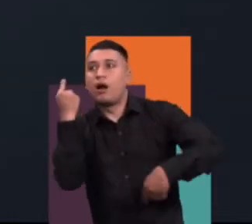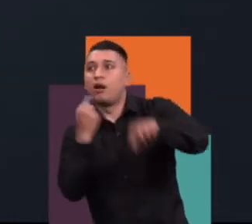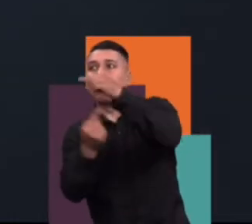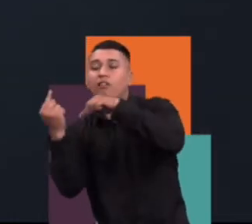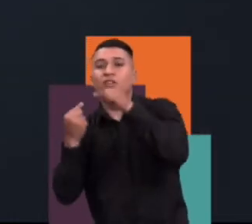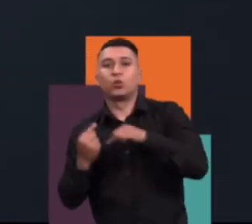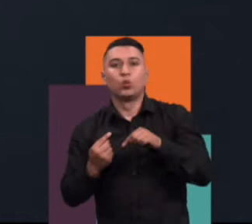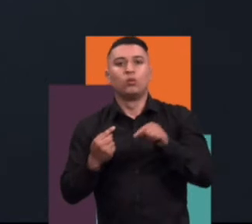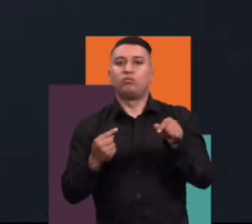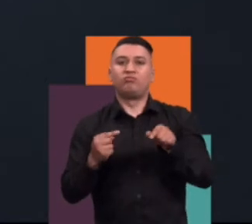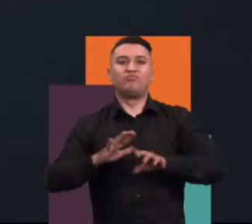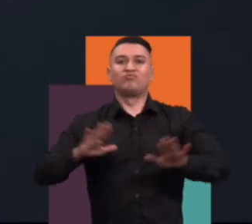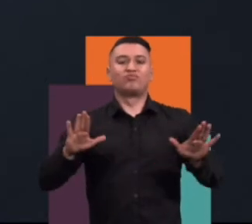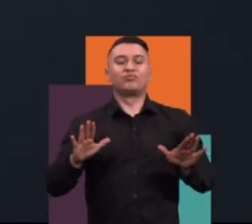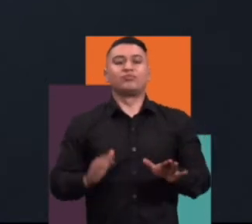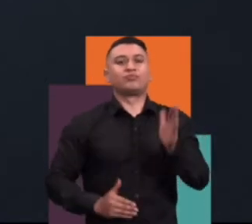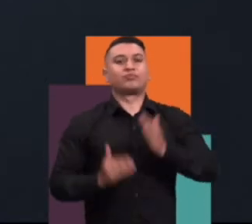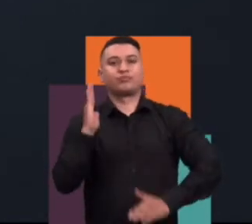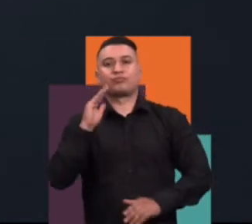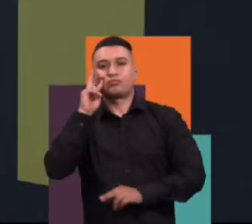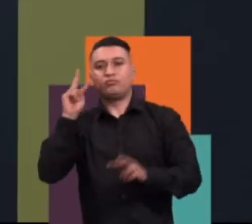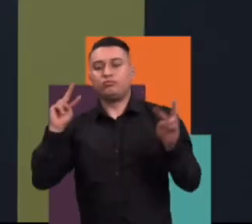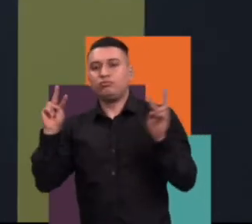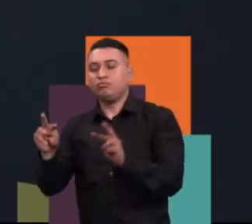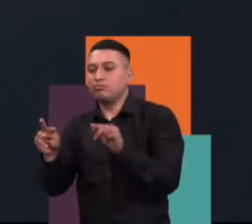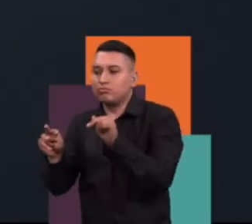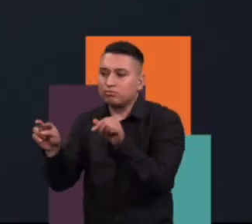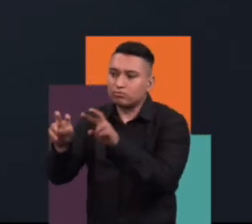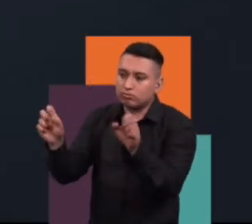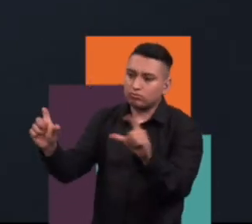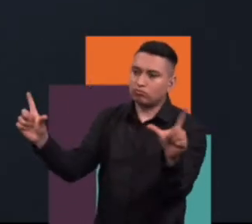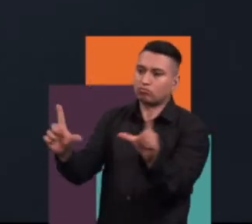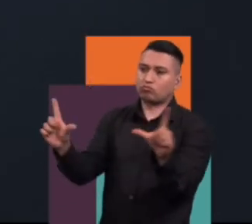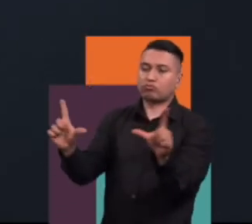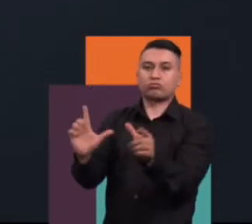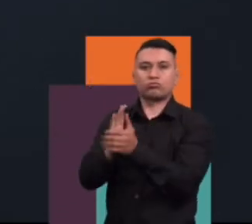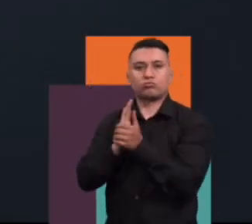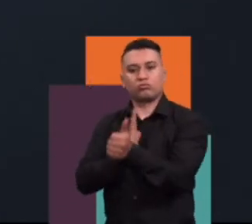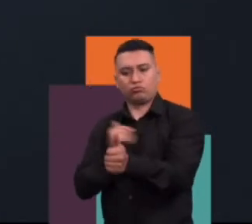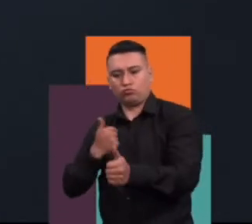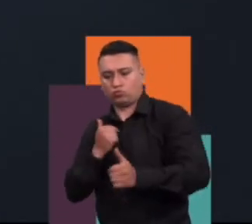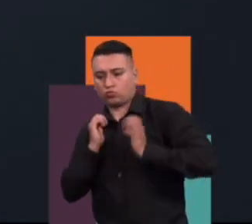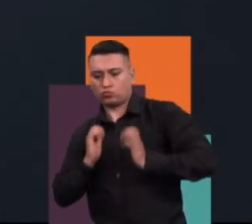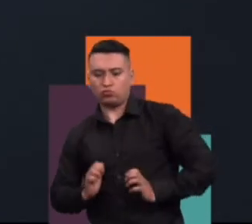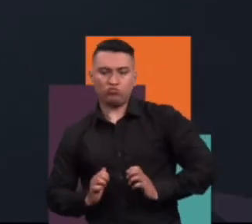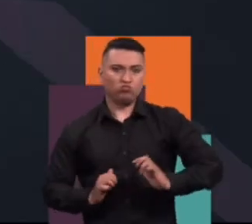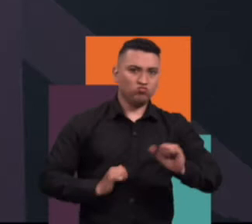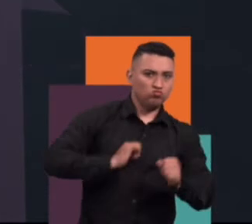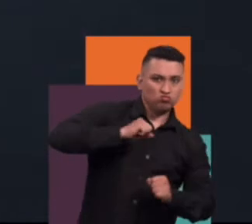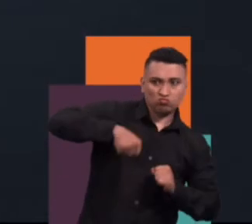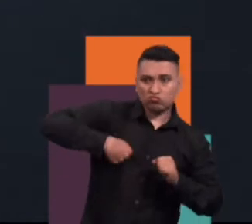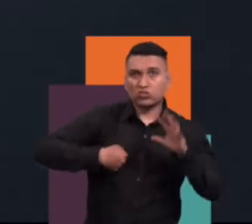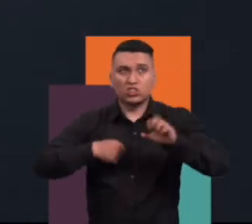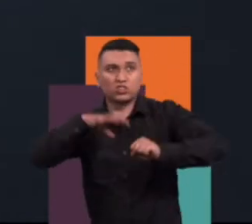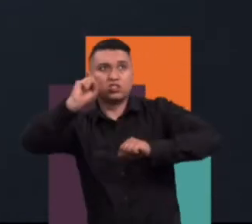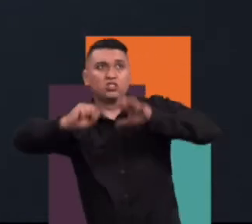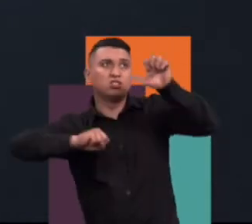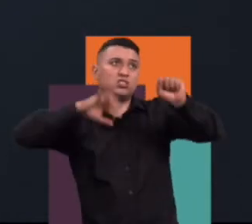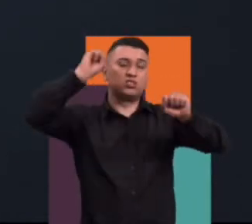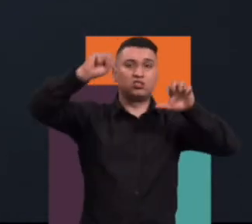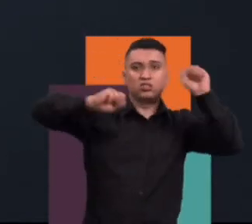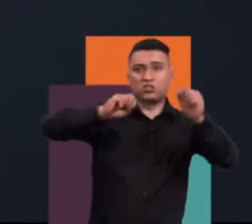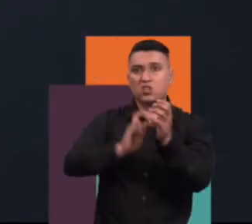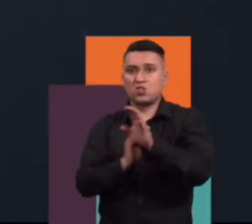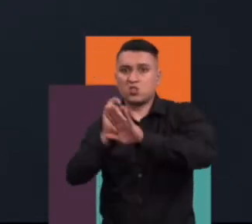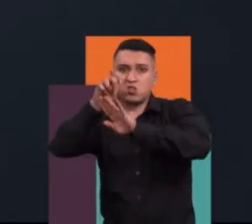aventura, sino unos programas y un tipo de formato de habilidades físicas de las personas. Ahora, la aventura